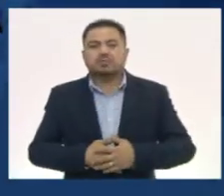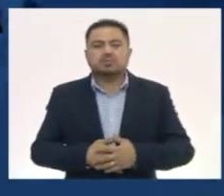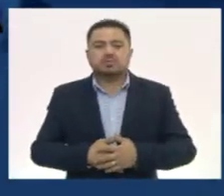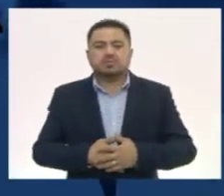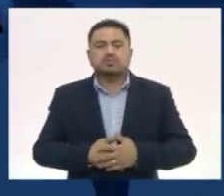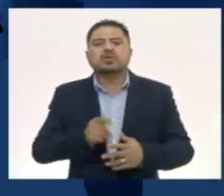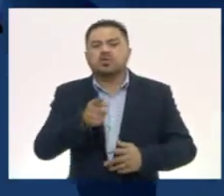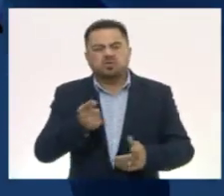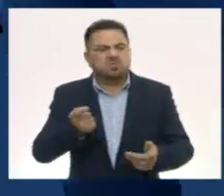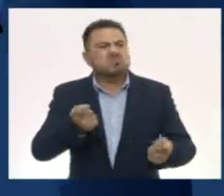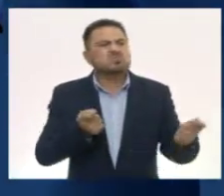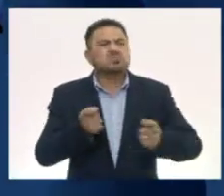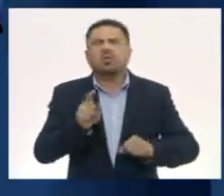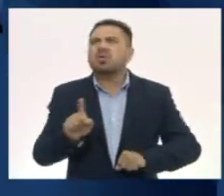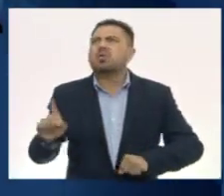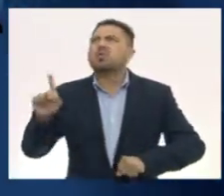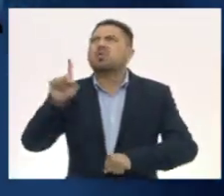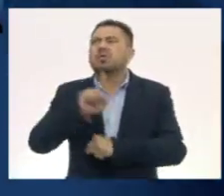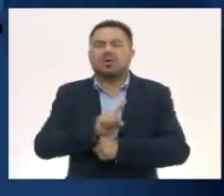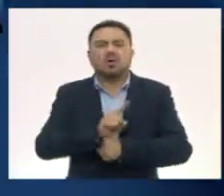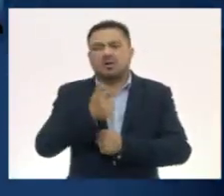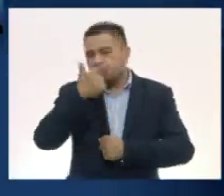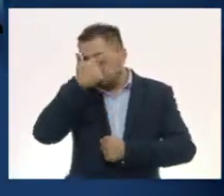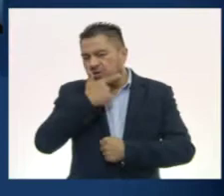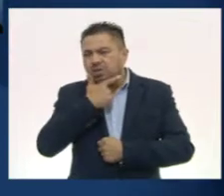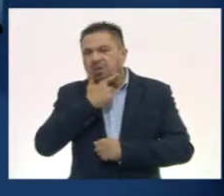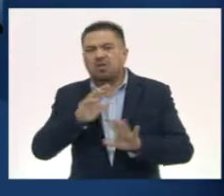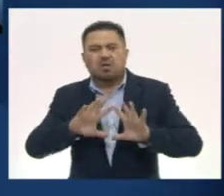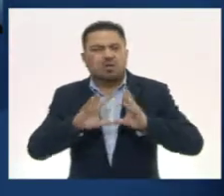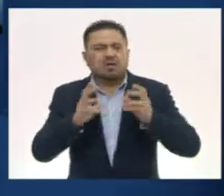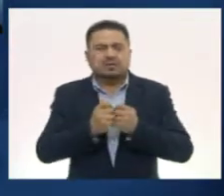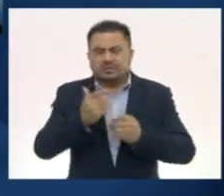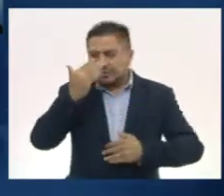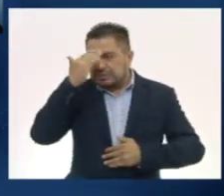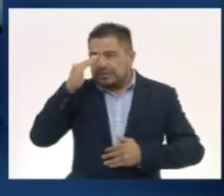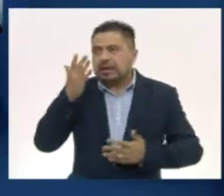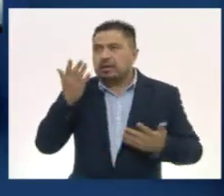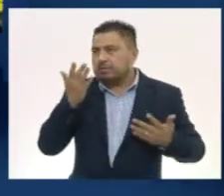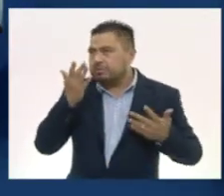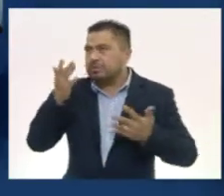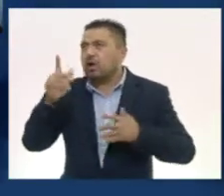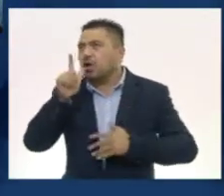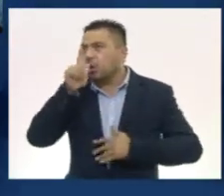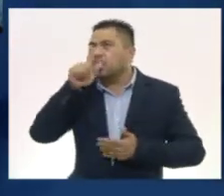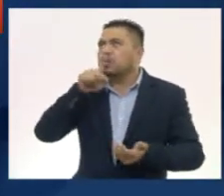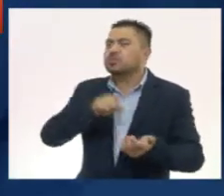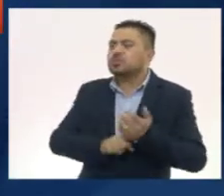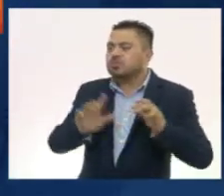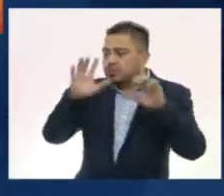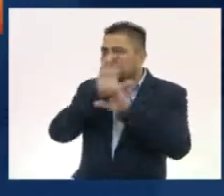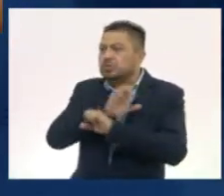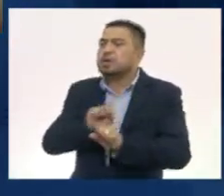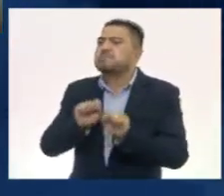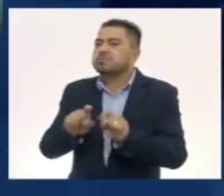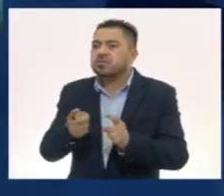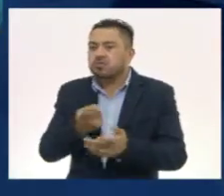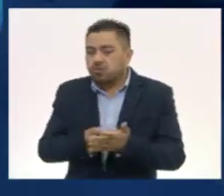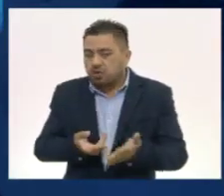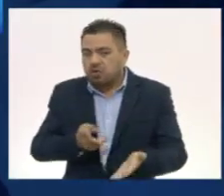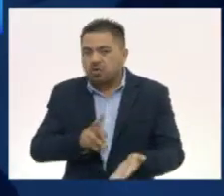Dominas el día y la noche. Señor, eres en la luz y la oscuridad.